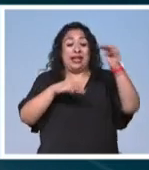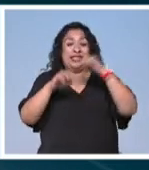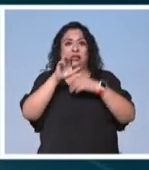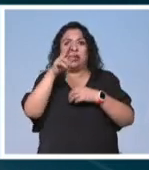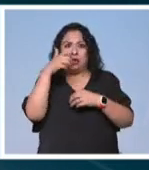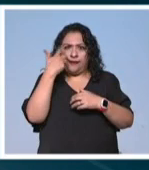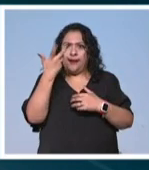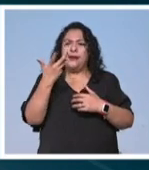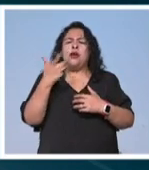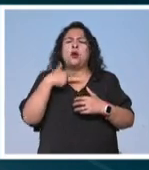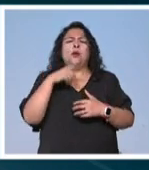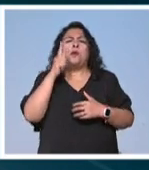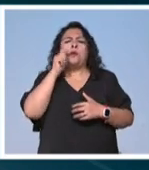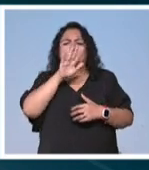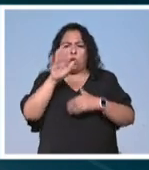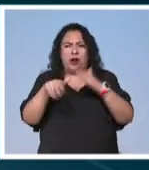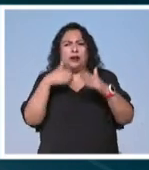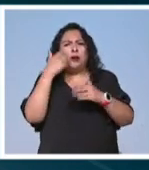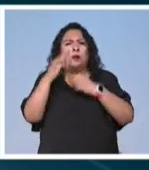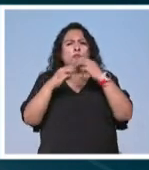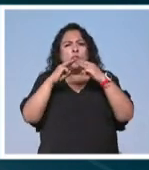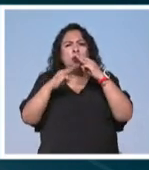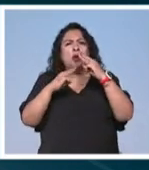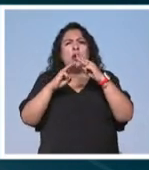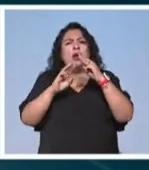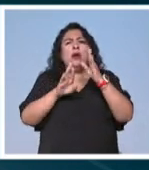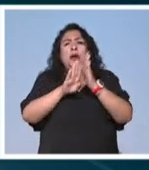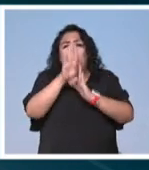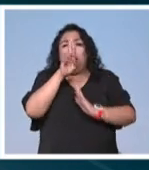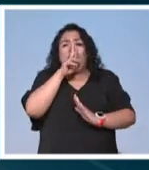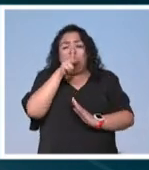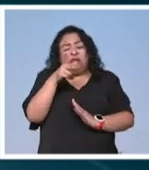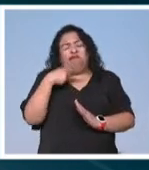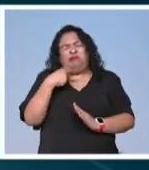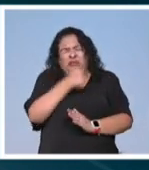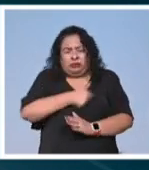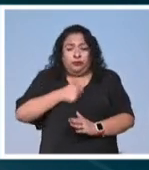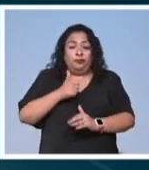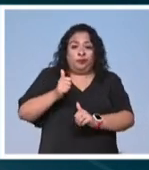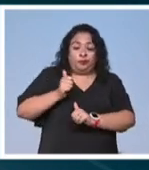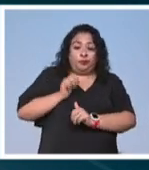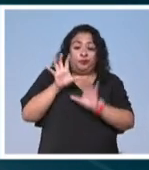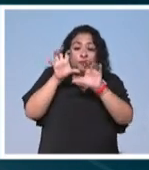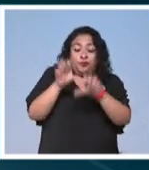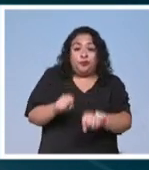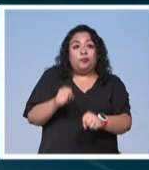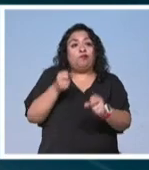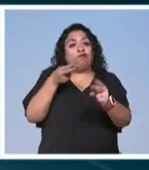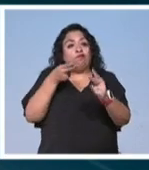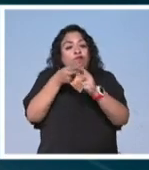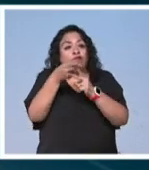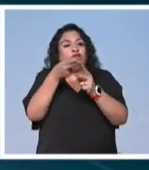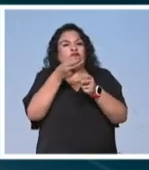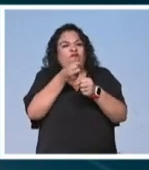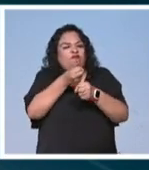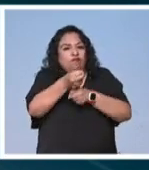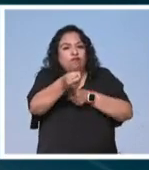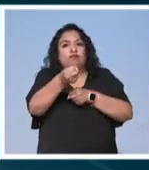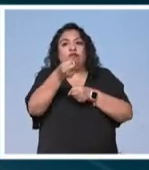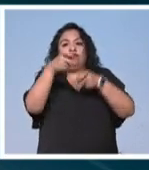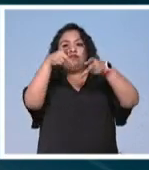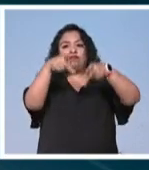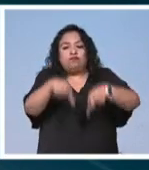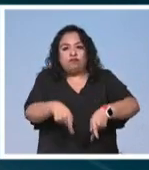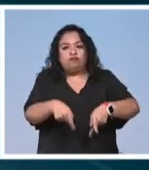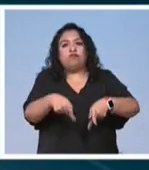desafortunadamente fueron atrapados por el ejército y muertos, acribillados, torturados y enterrados